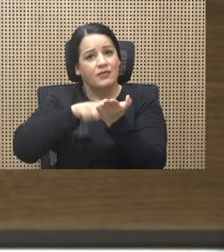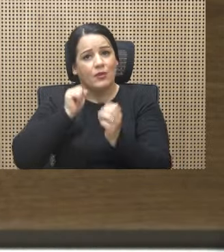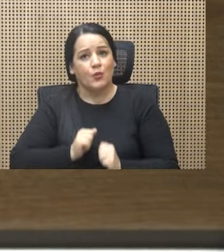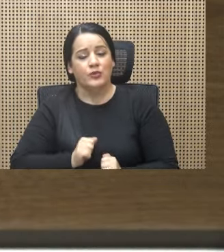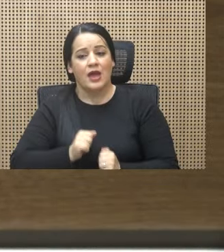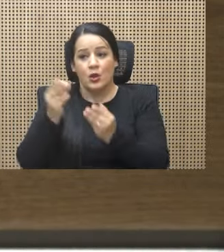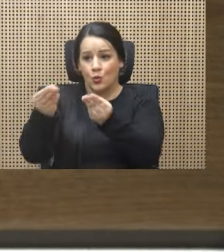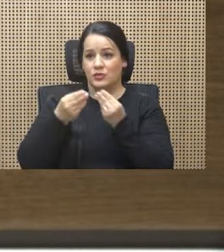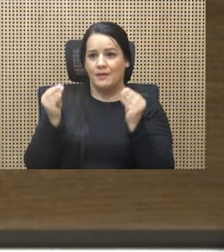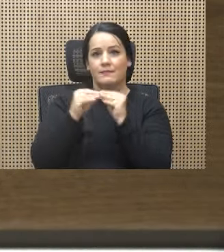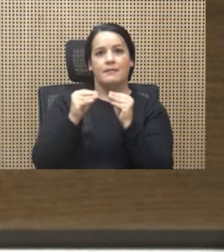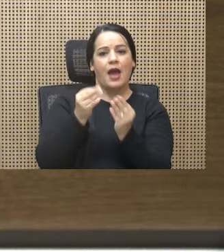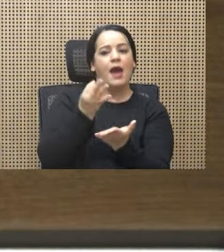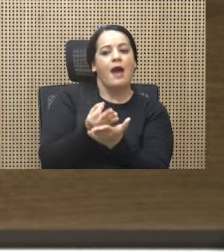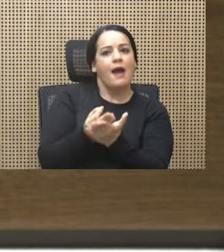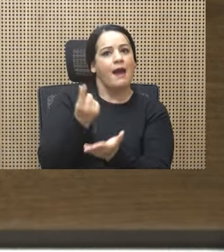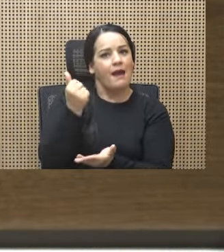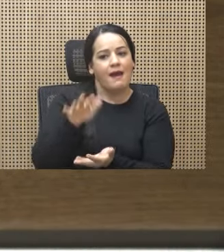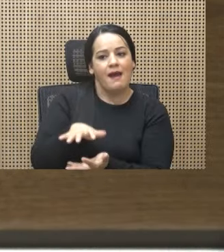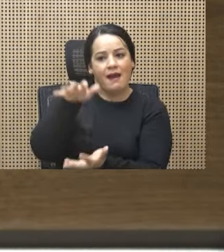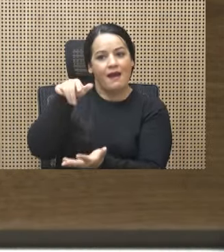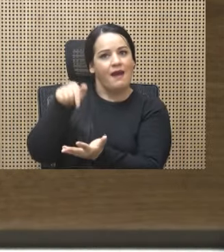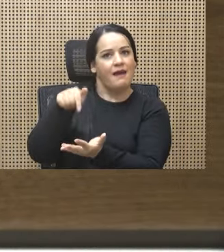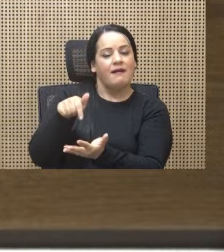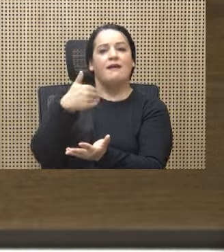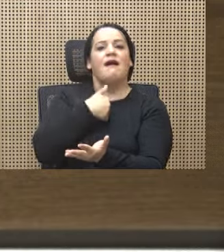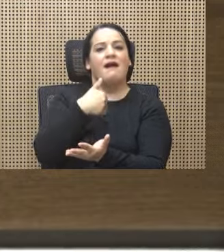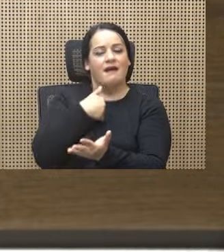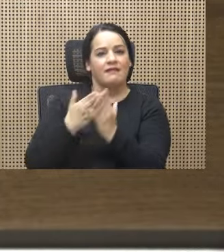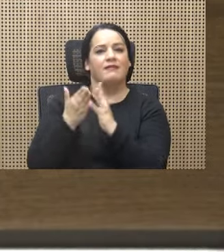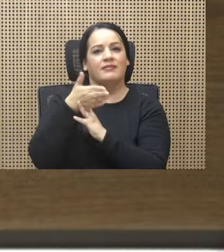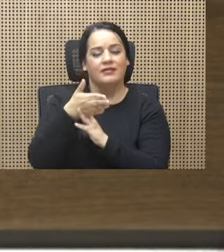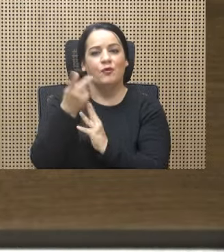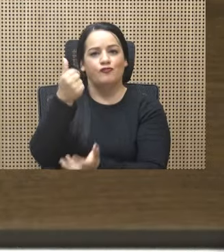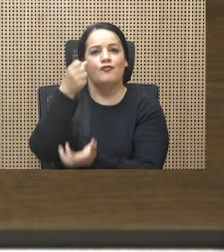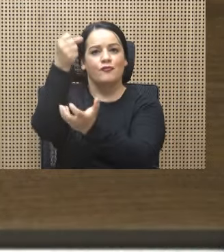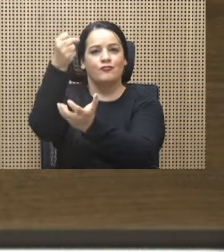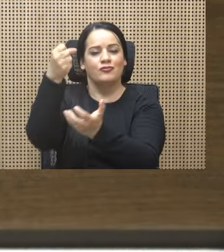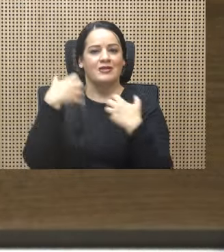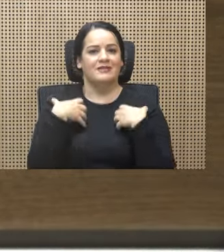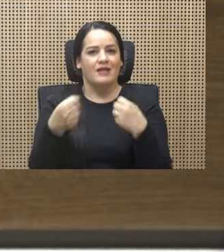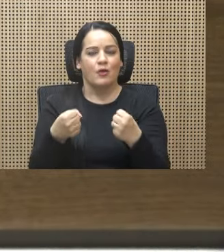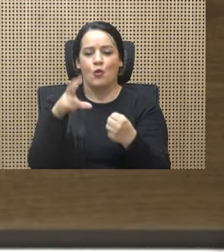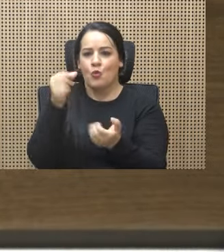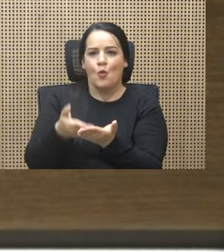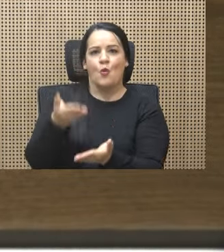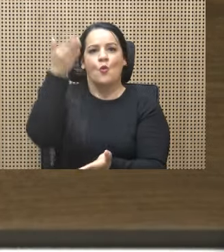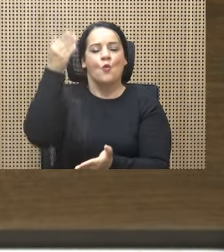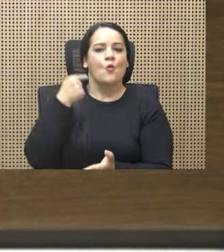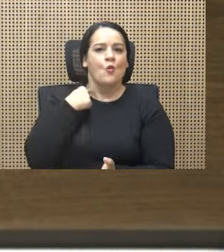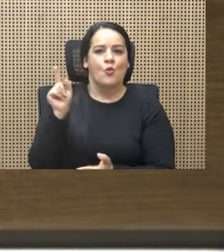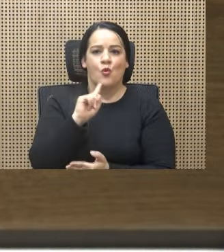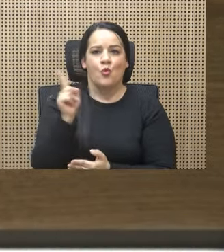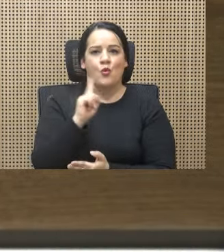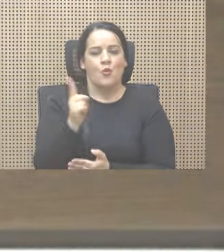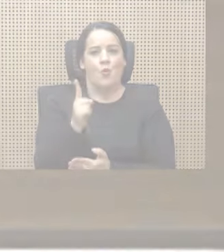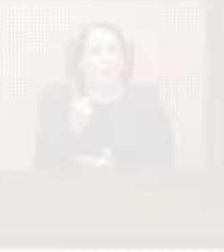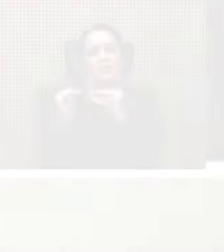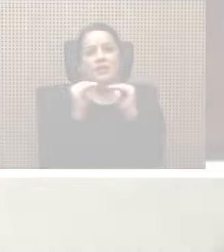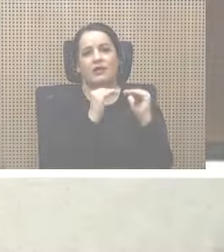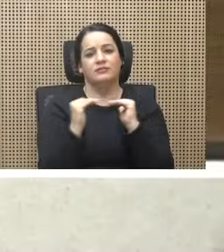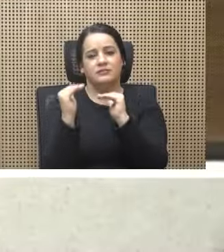Contraloría, su homólogo legislativo apeló al debido financiamiento y al respeto a los órganos correspondientes.